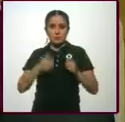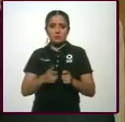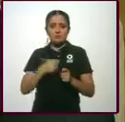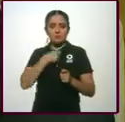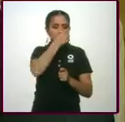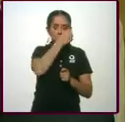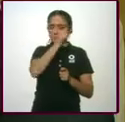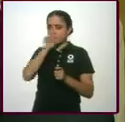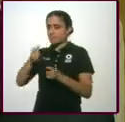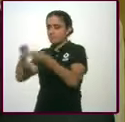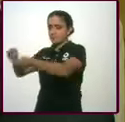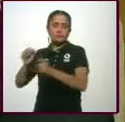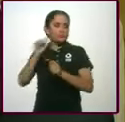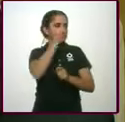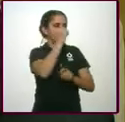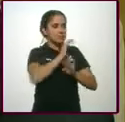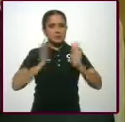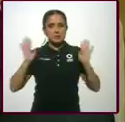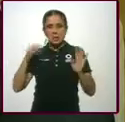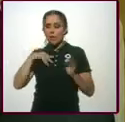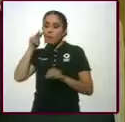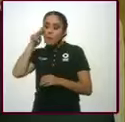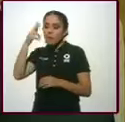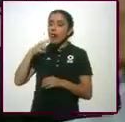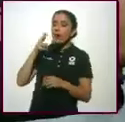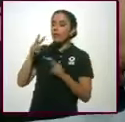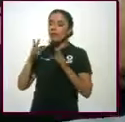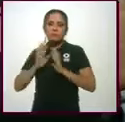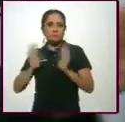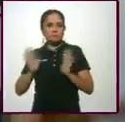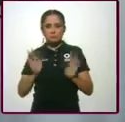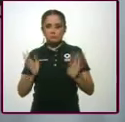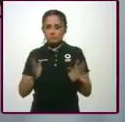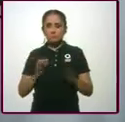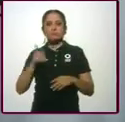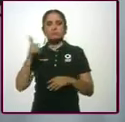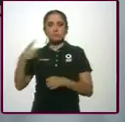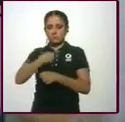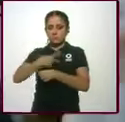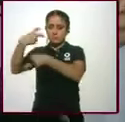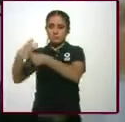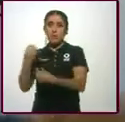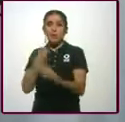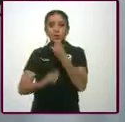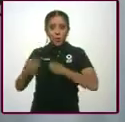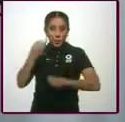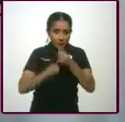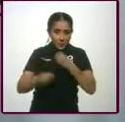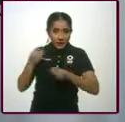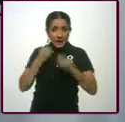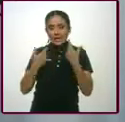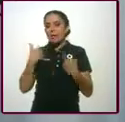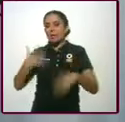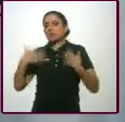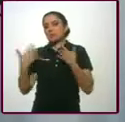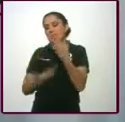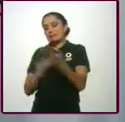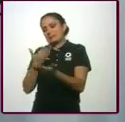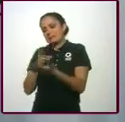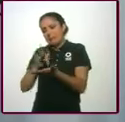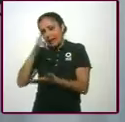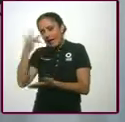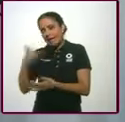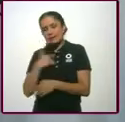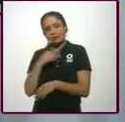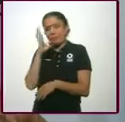daba volteado. Y nos invitó a comer, ¿no, señor? Pues muchas gracias. No podemos,